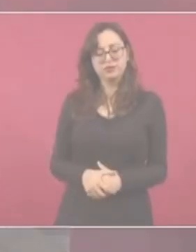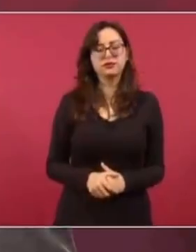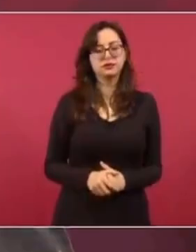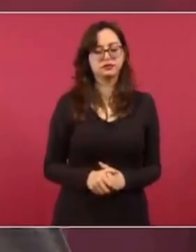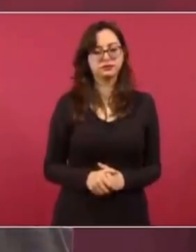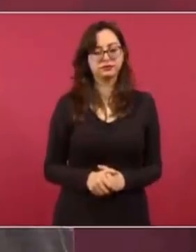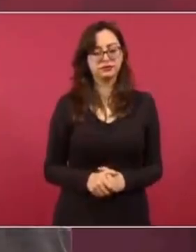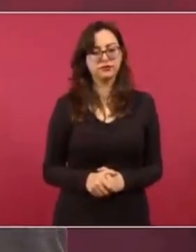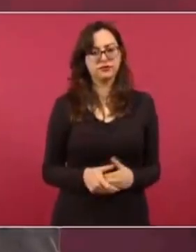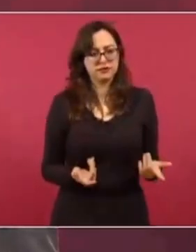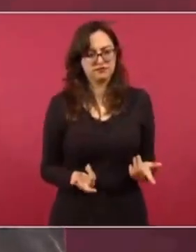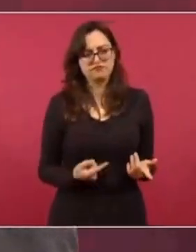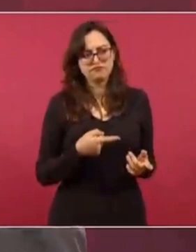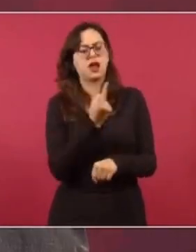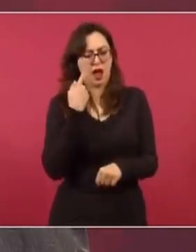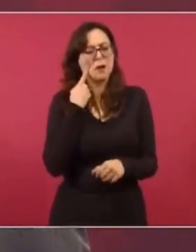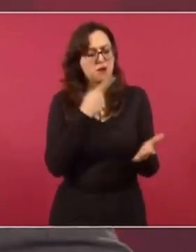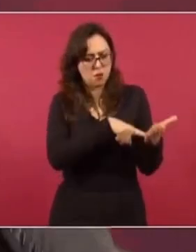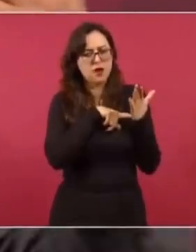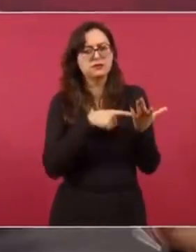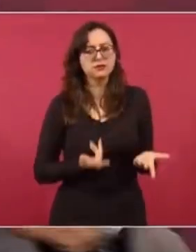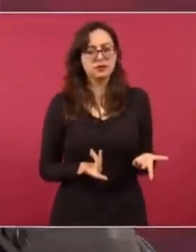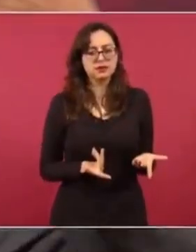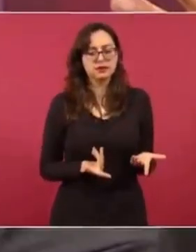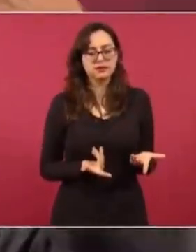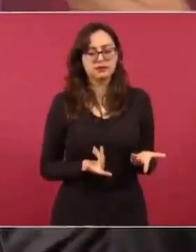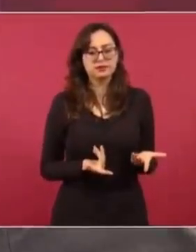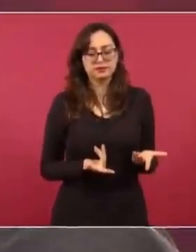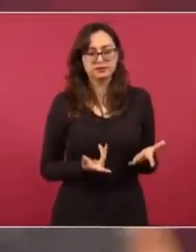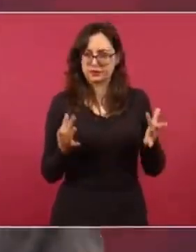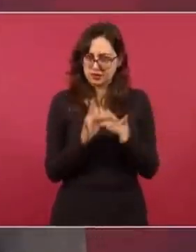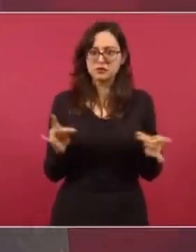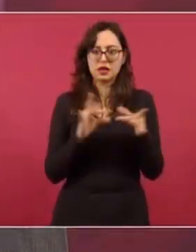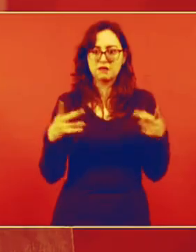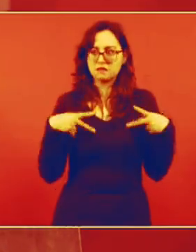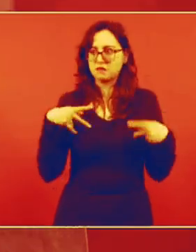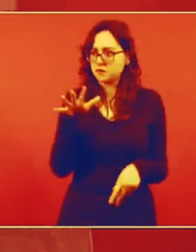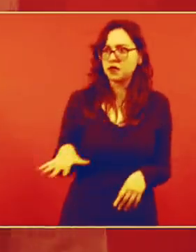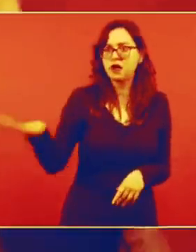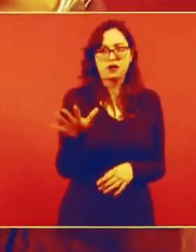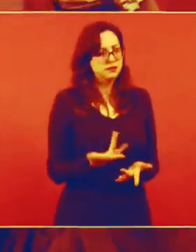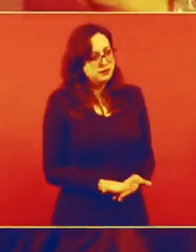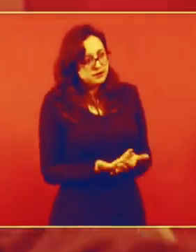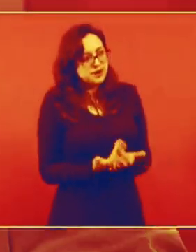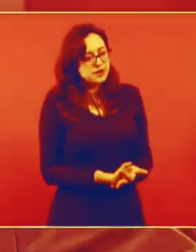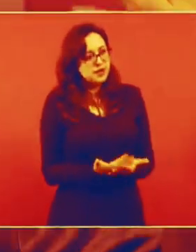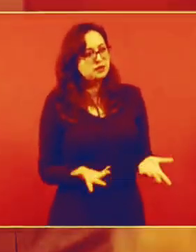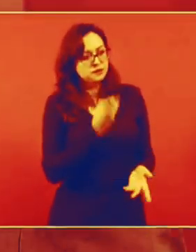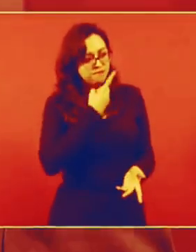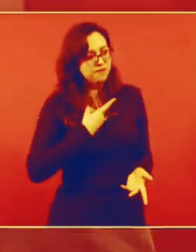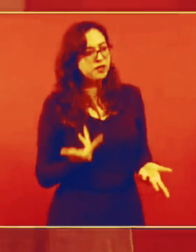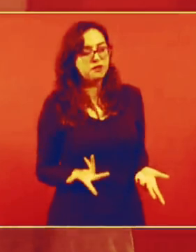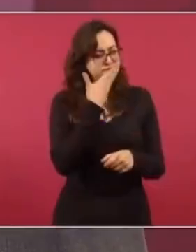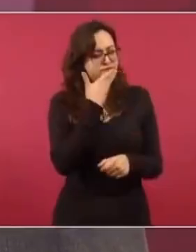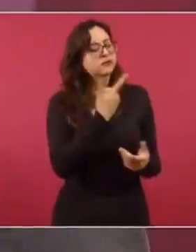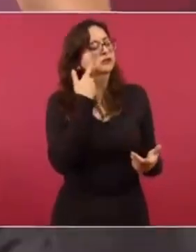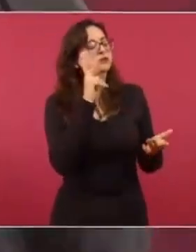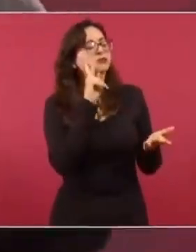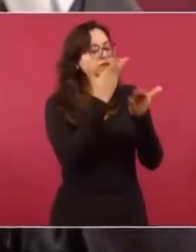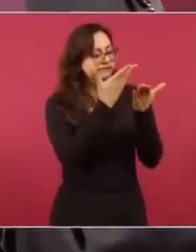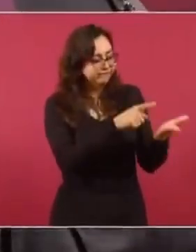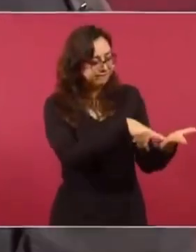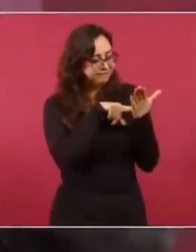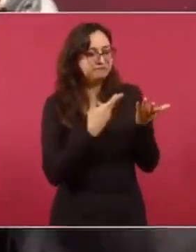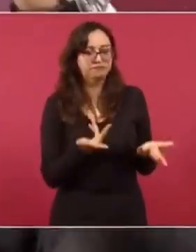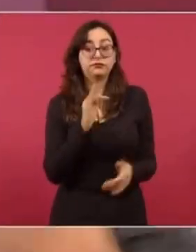por qué considera que no hay pruebas y que le diera una explicación al pueblo de México, y que además defendiera abiertamente a García Luna, podría